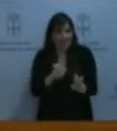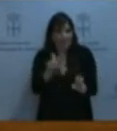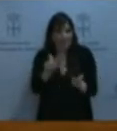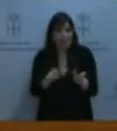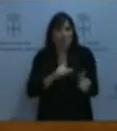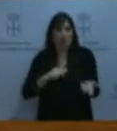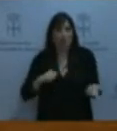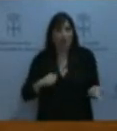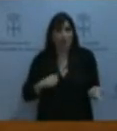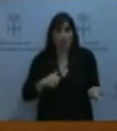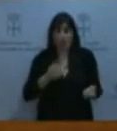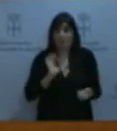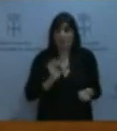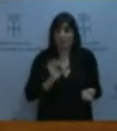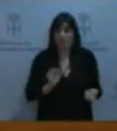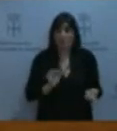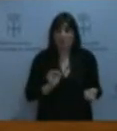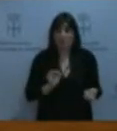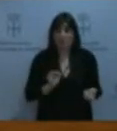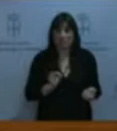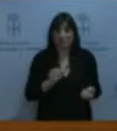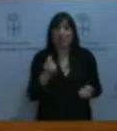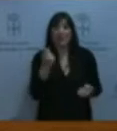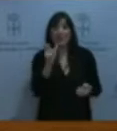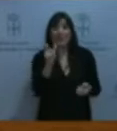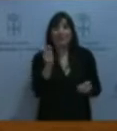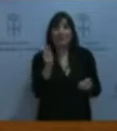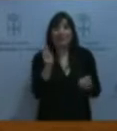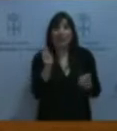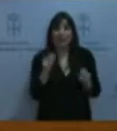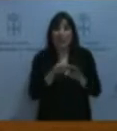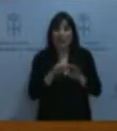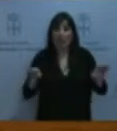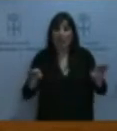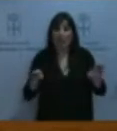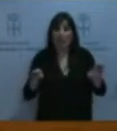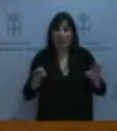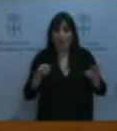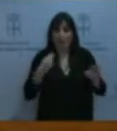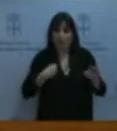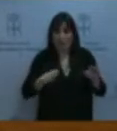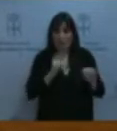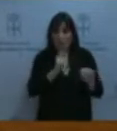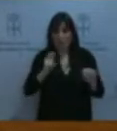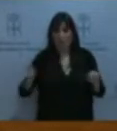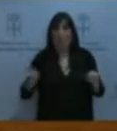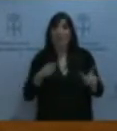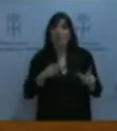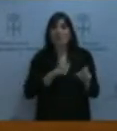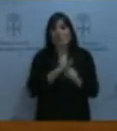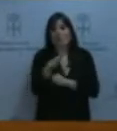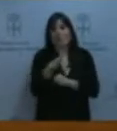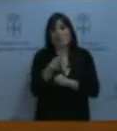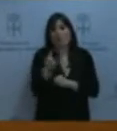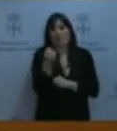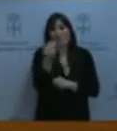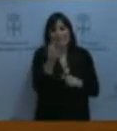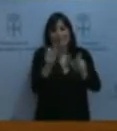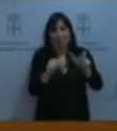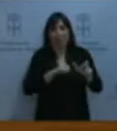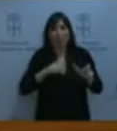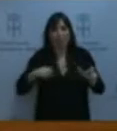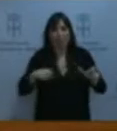tarifa plana ha incidido positivamente en el flujo de entrada de los autónomos, pero también es verdad que una cierta